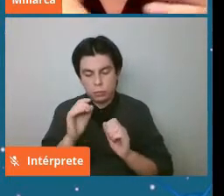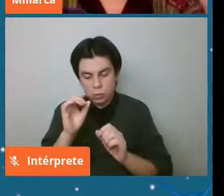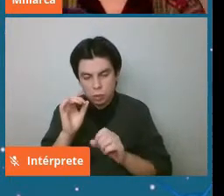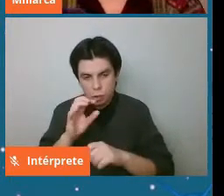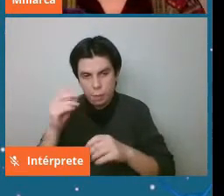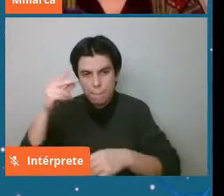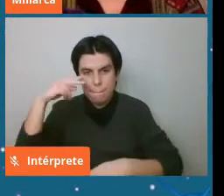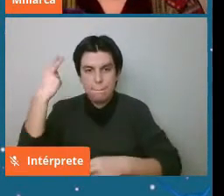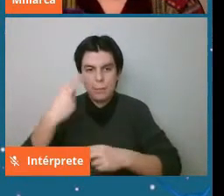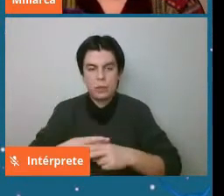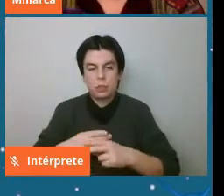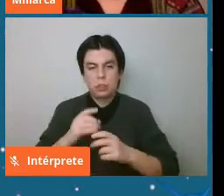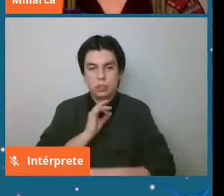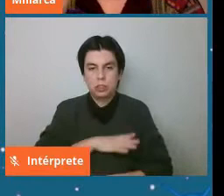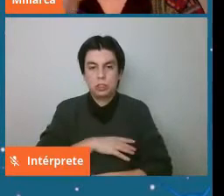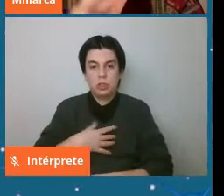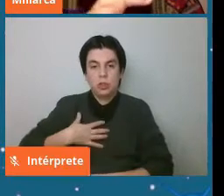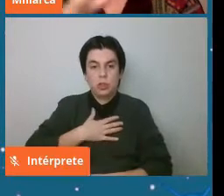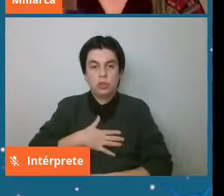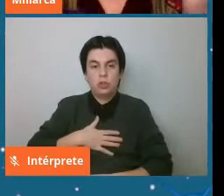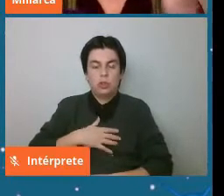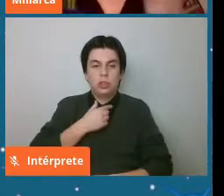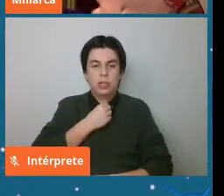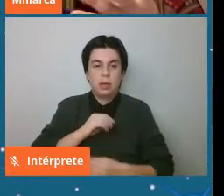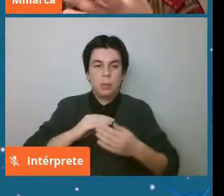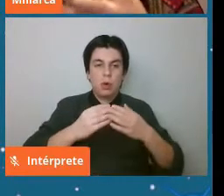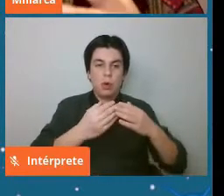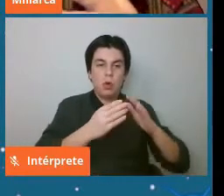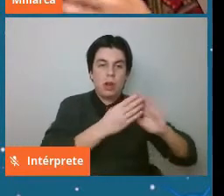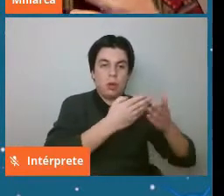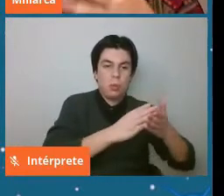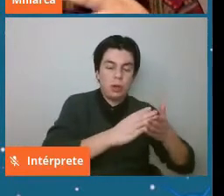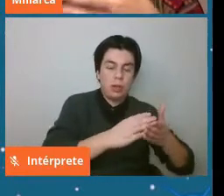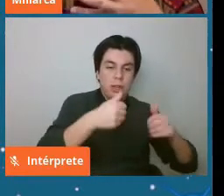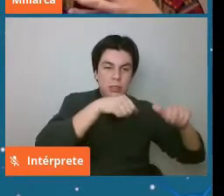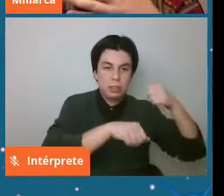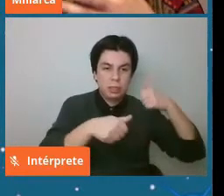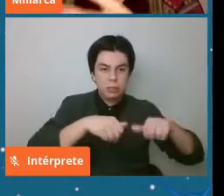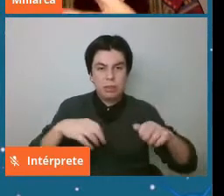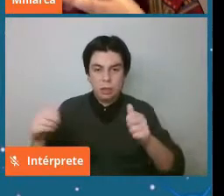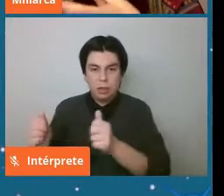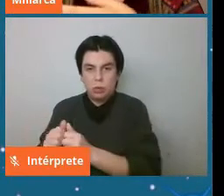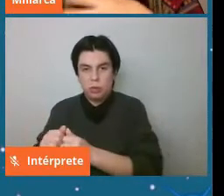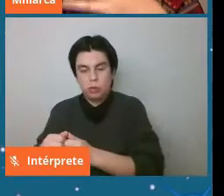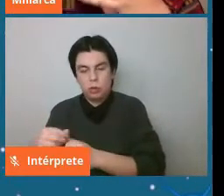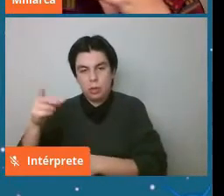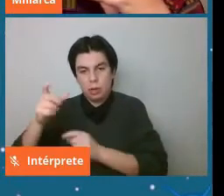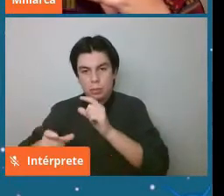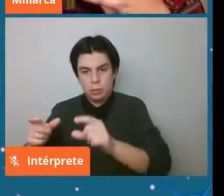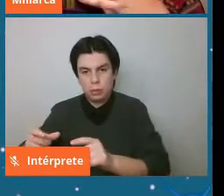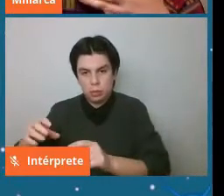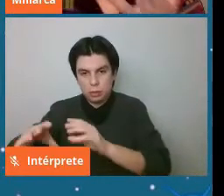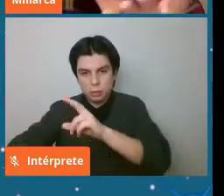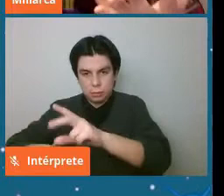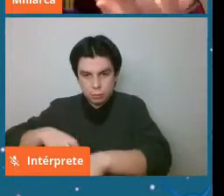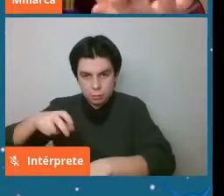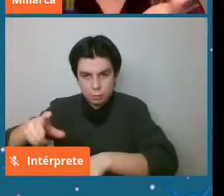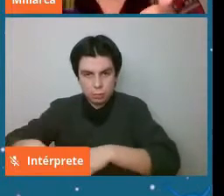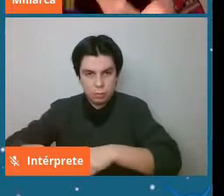esfuerzo que estamos haciendo por unir la comunidad científica con la comunidad de recolectores de meteoritos